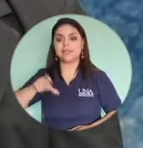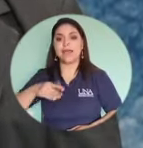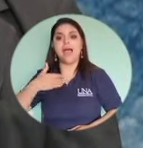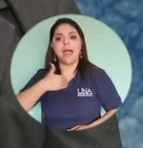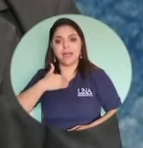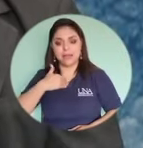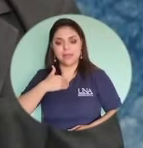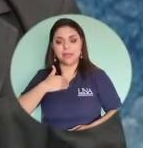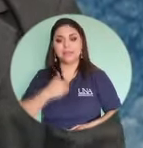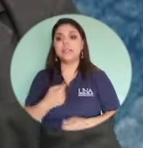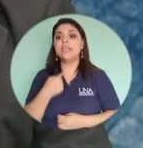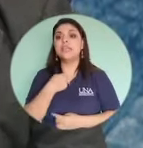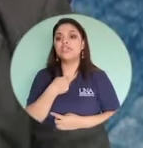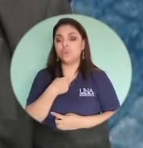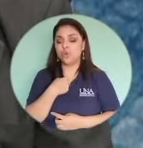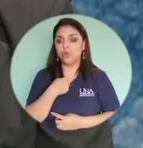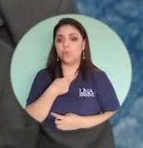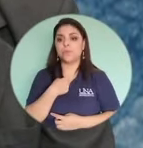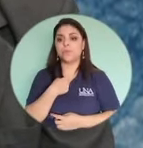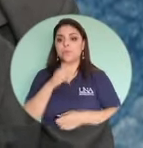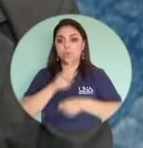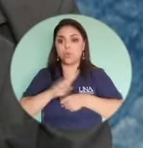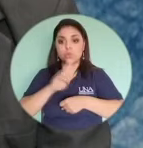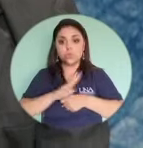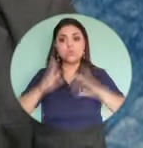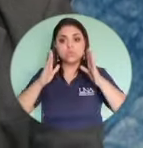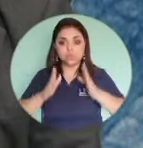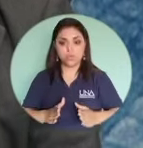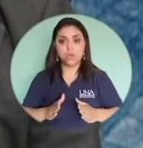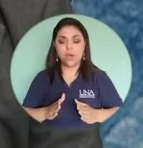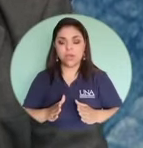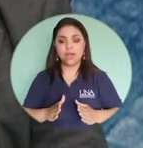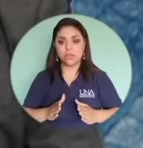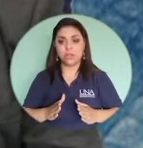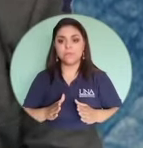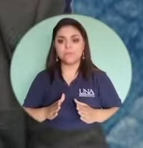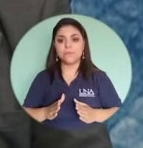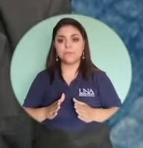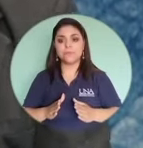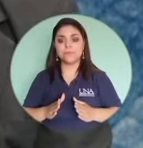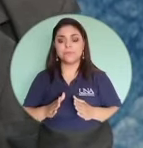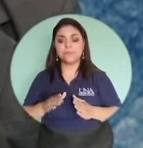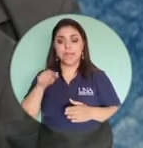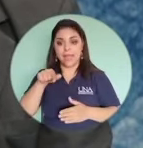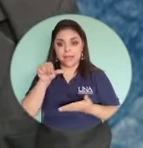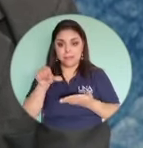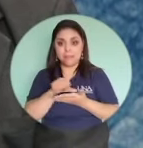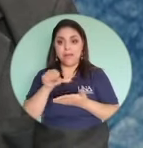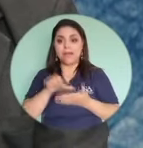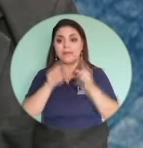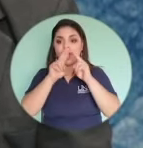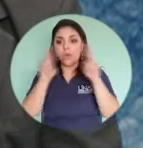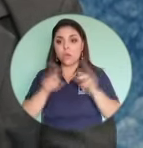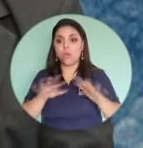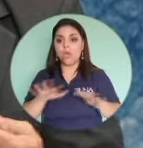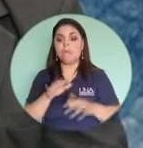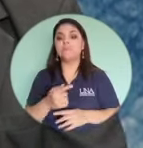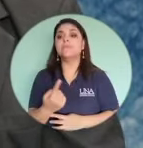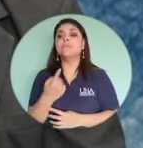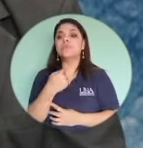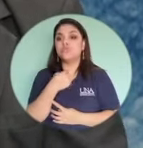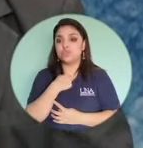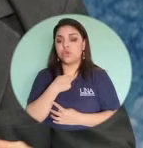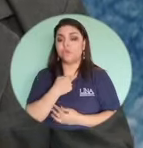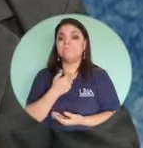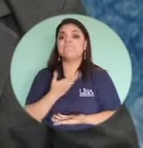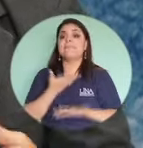eh como como usuario del del del sitio web del del banco cuando se me